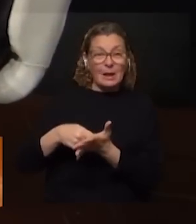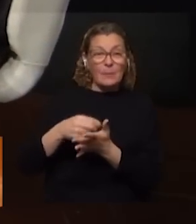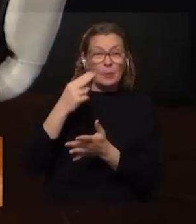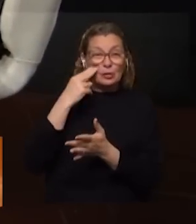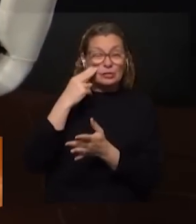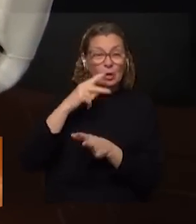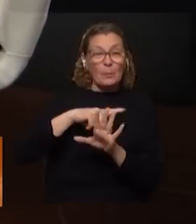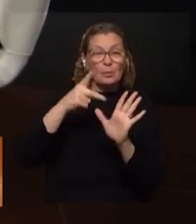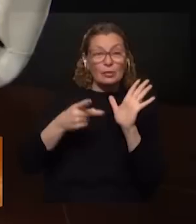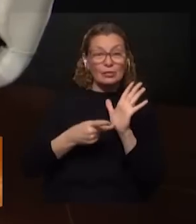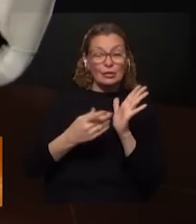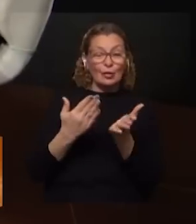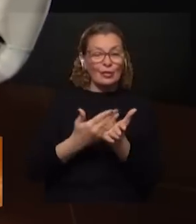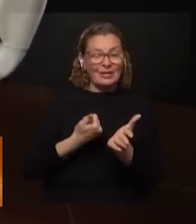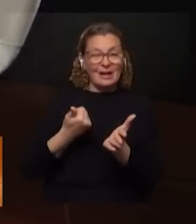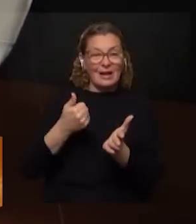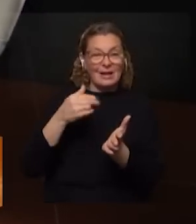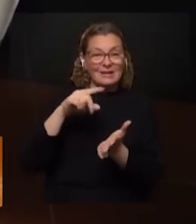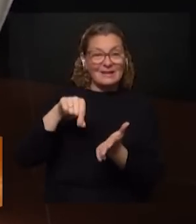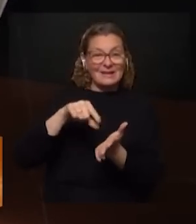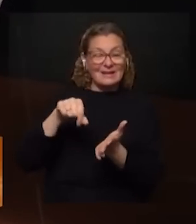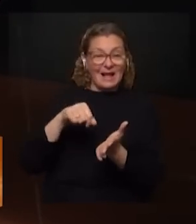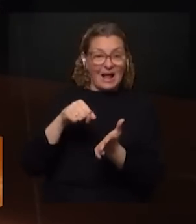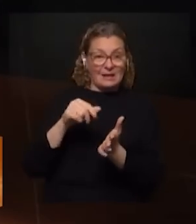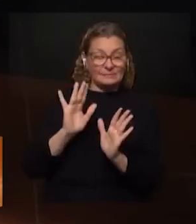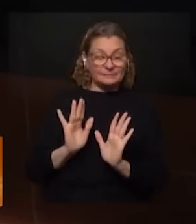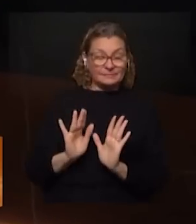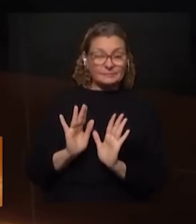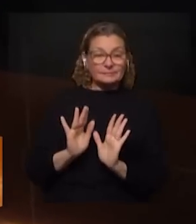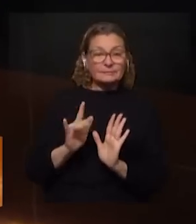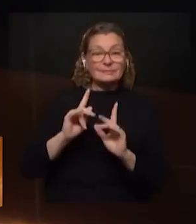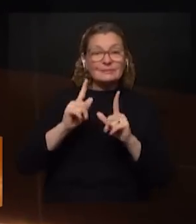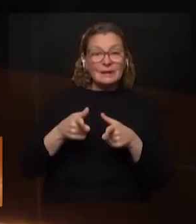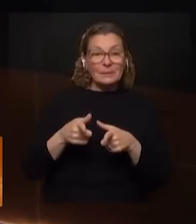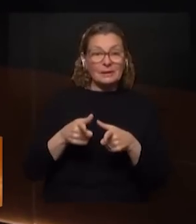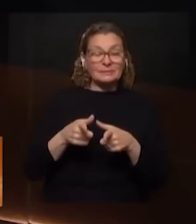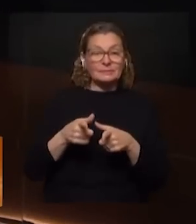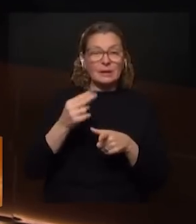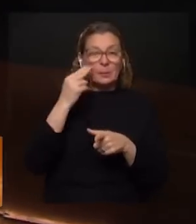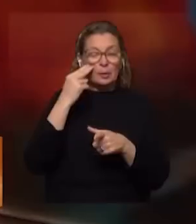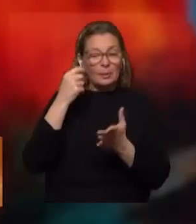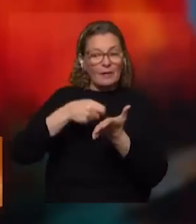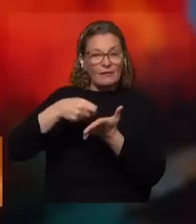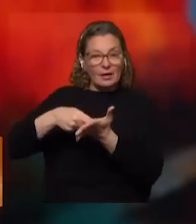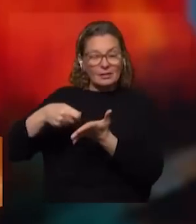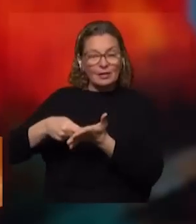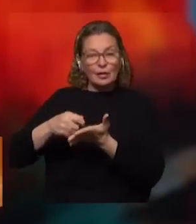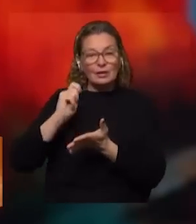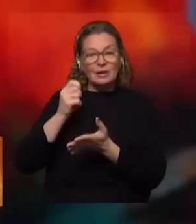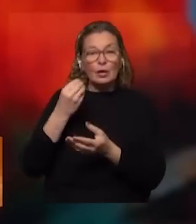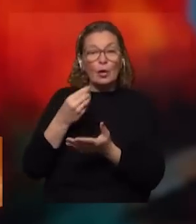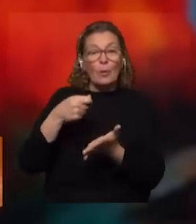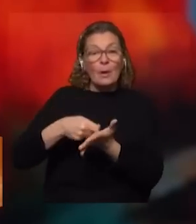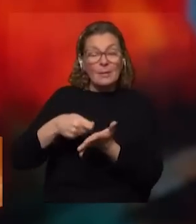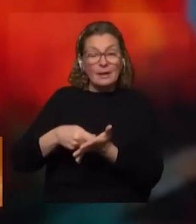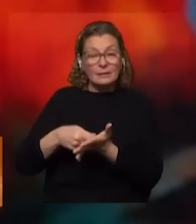Neptuno no prevé quitar sal, si no es una planta desalinizadora, y sobre todo el problema financiero que es quién y cómo va a